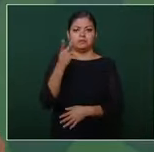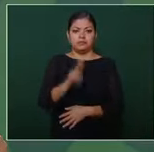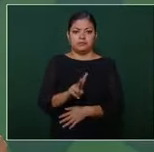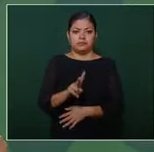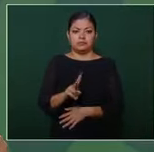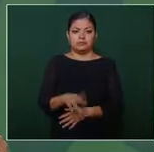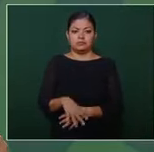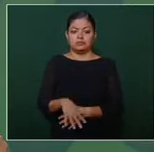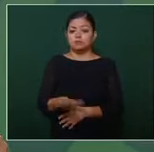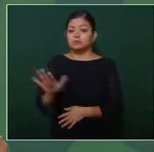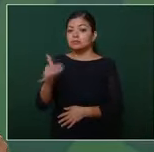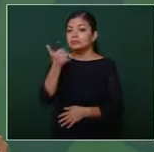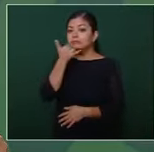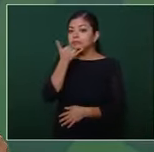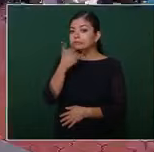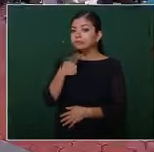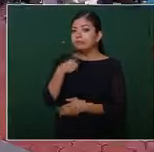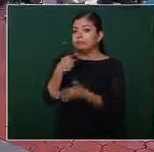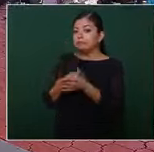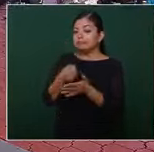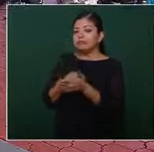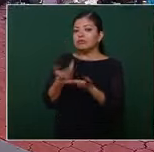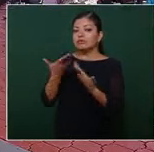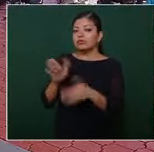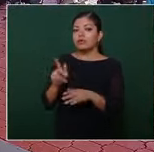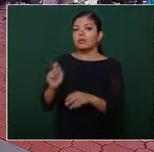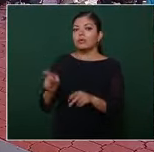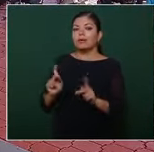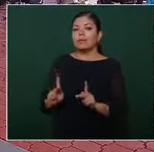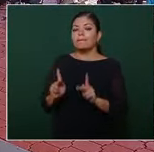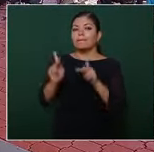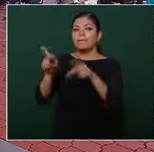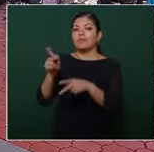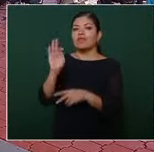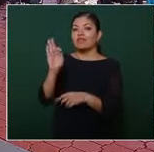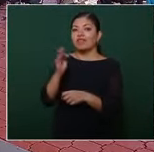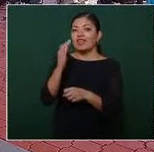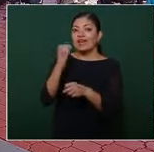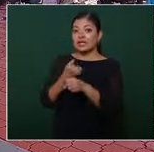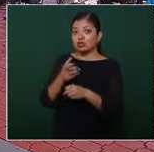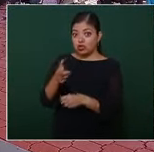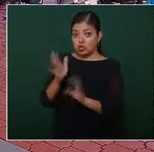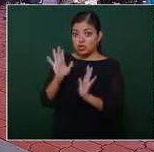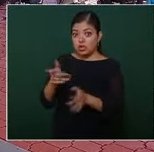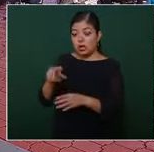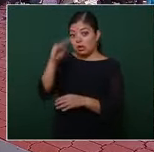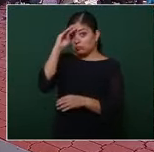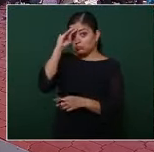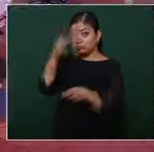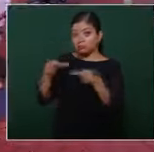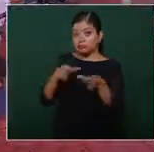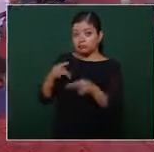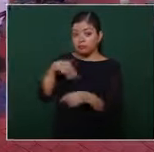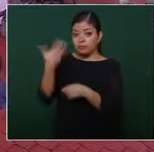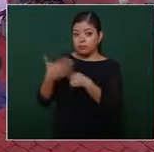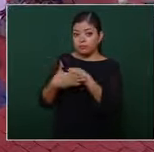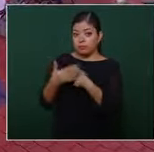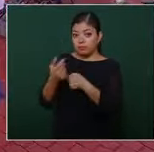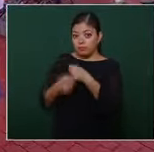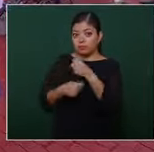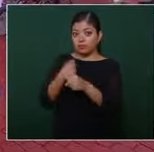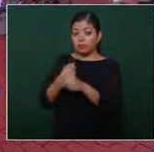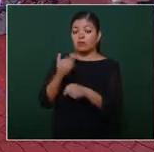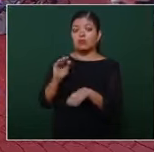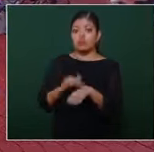me gustaría insistir presidente en el tema del puente federaciones si lo tiene contemplado para el próximo año porque